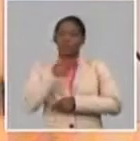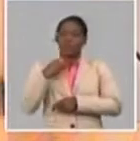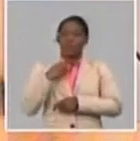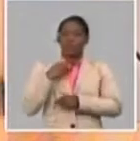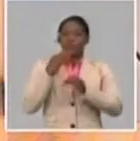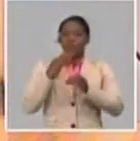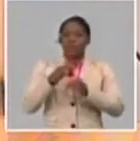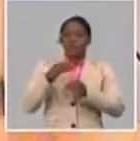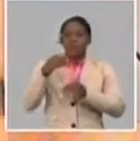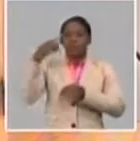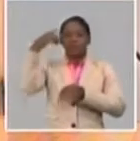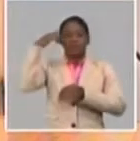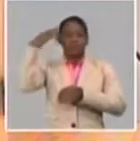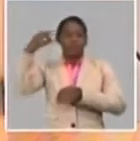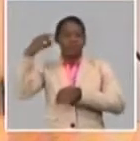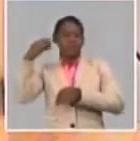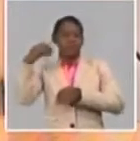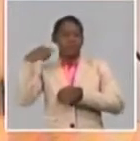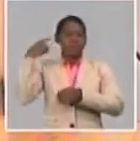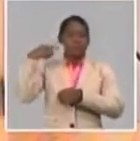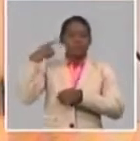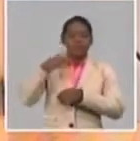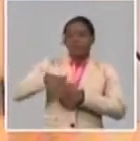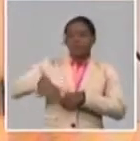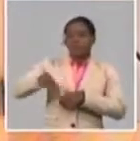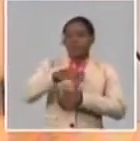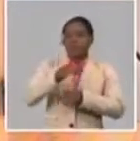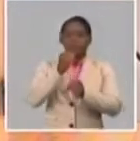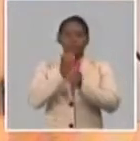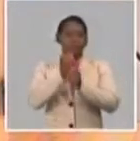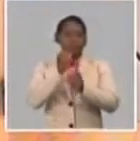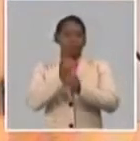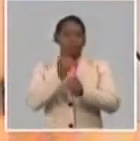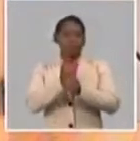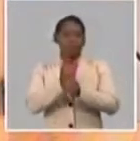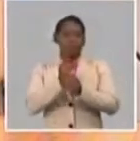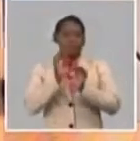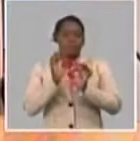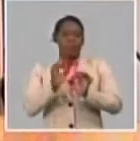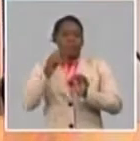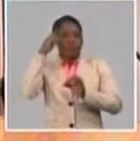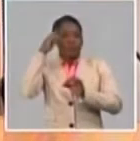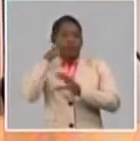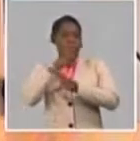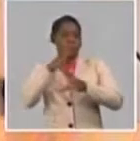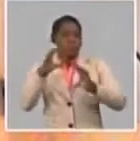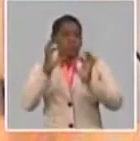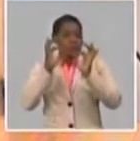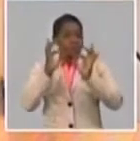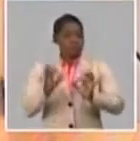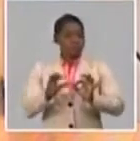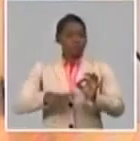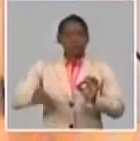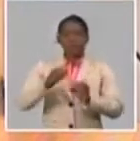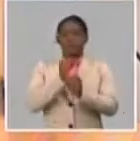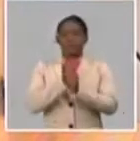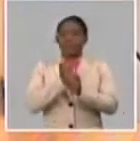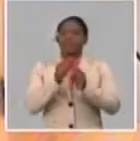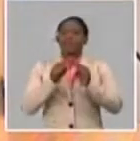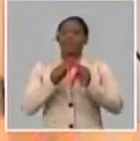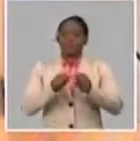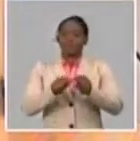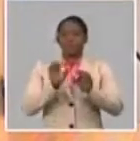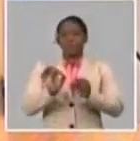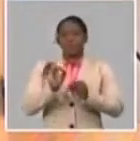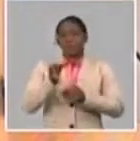Cubana de Psiquiatría y a todas las hermanas Ciencias Sociales, Humanísticas y Ciencias Exactas con las cuales estamos trabajando. Y como usted decía al